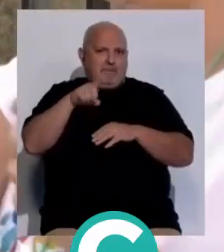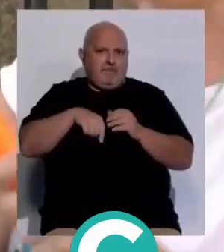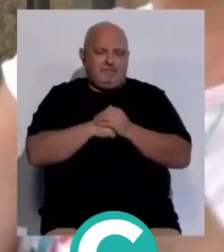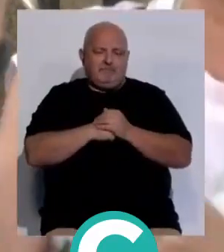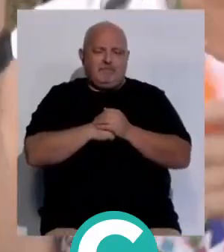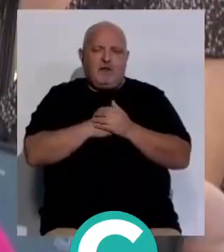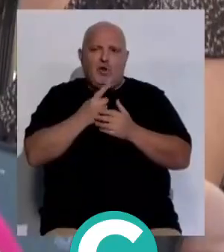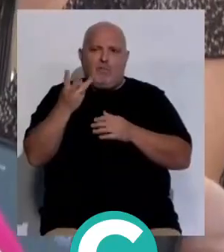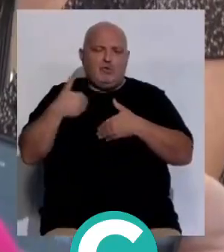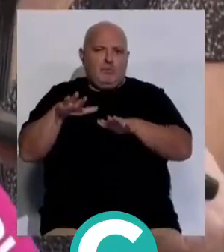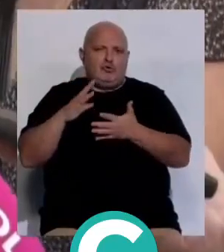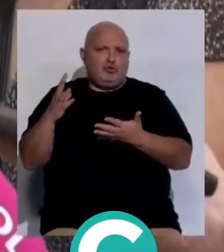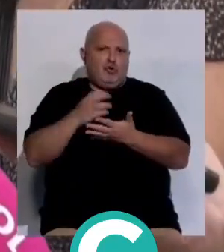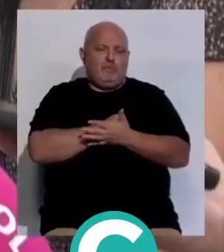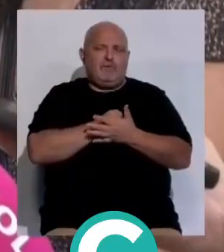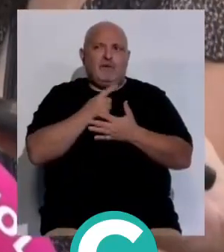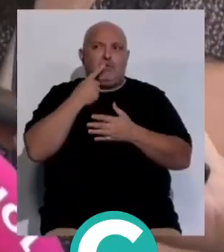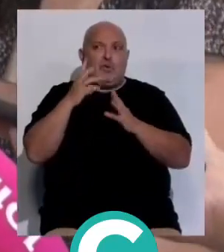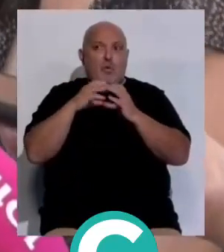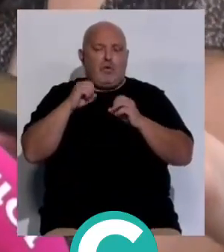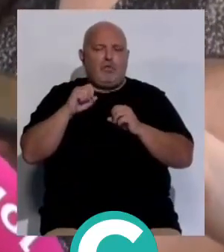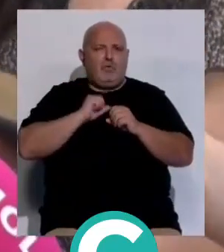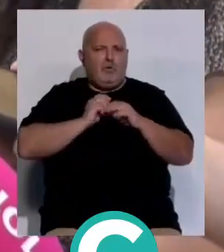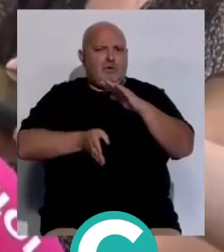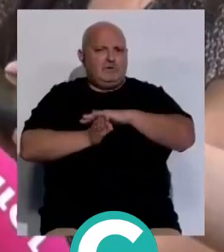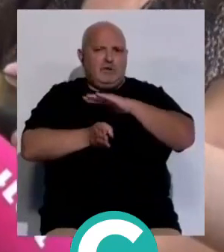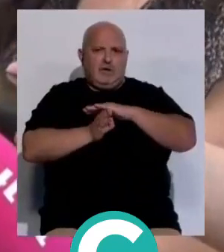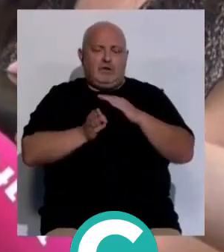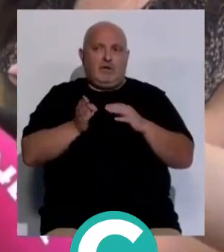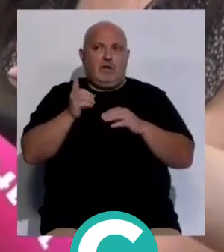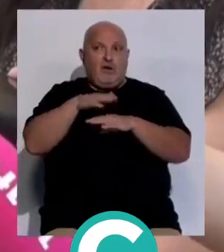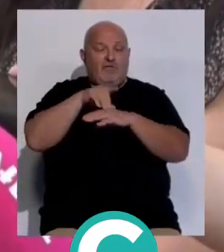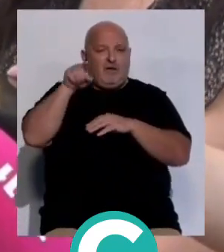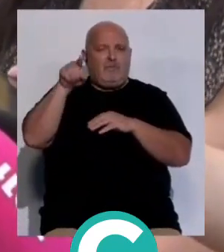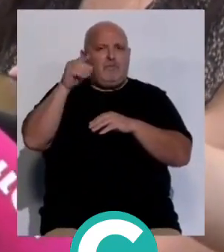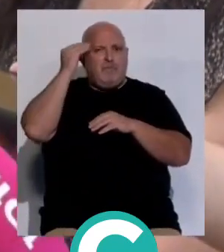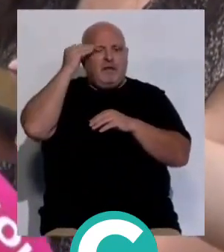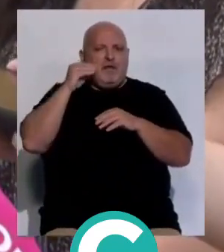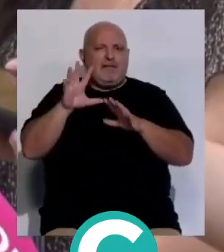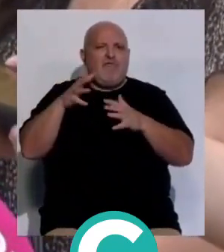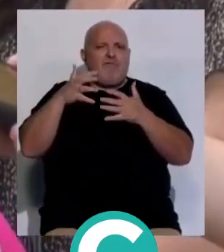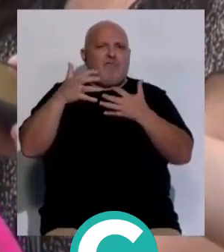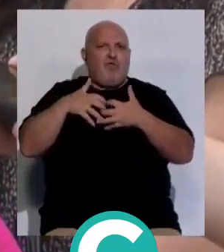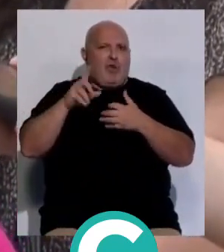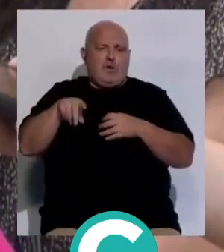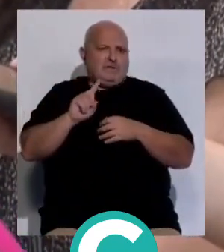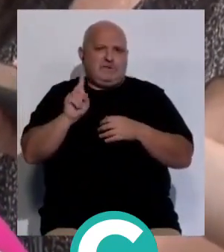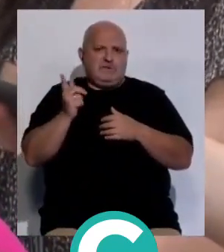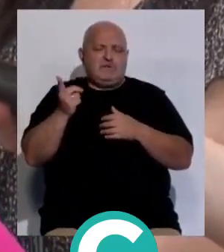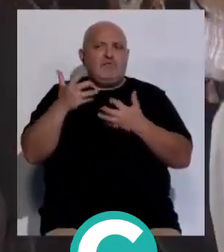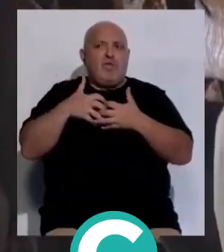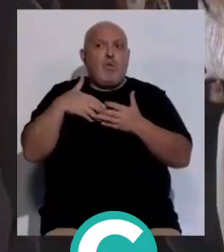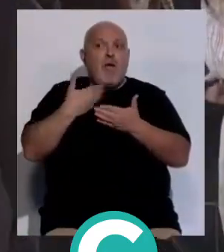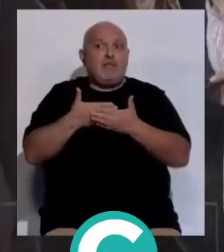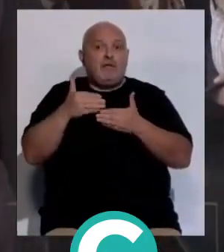Sí, pero los demás se están suspendiendo todos. Si hoy nos llega a acuerdo, nosotros vamos a seguir. A ver, este gobierno todavía no está en funciones. Este gobierno se quedará en